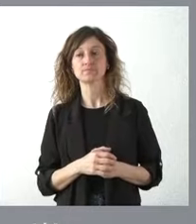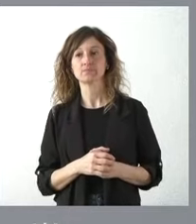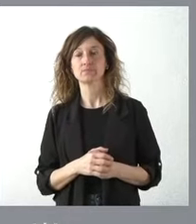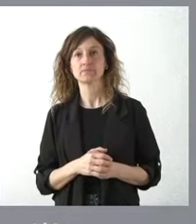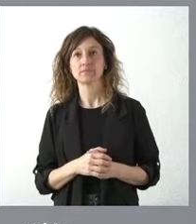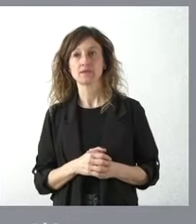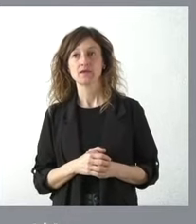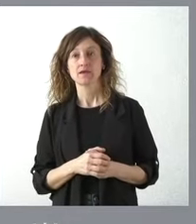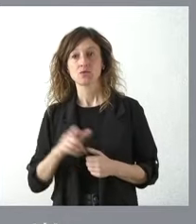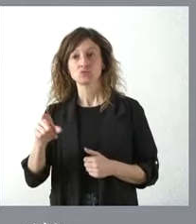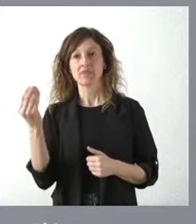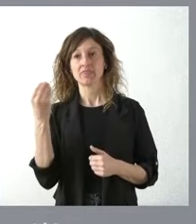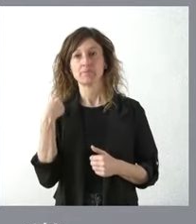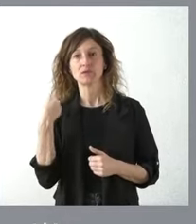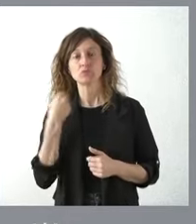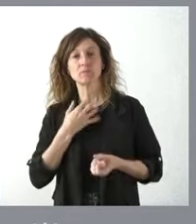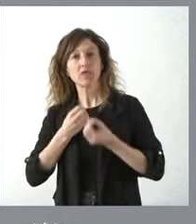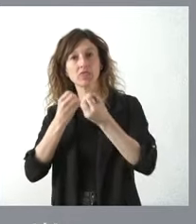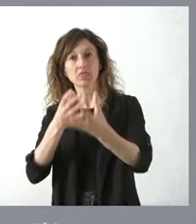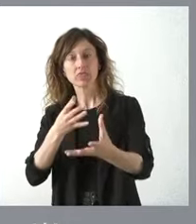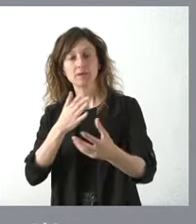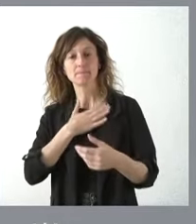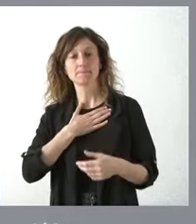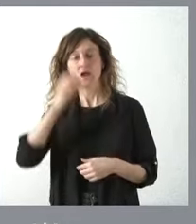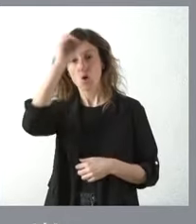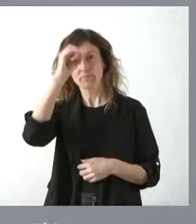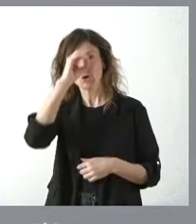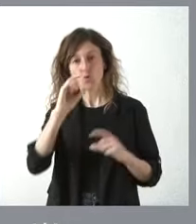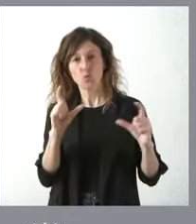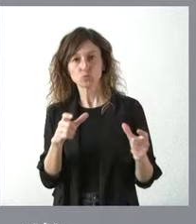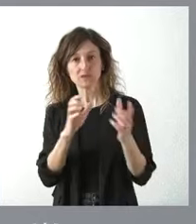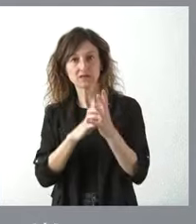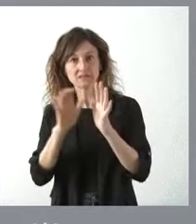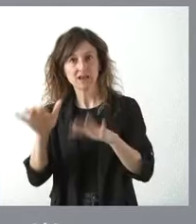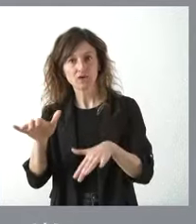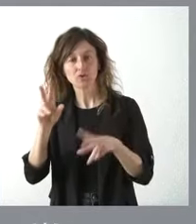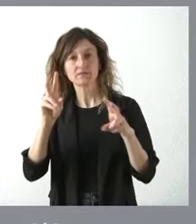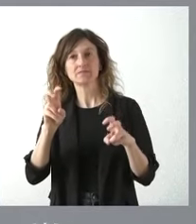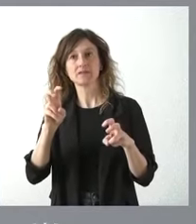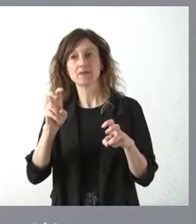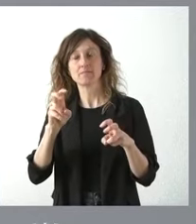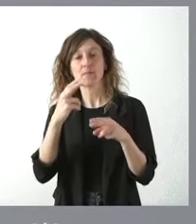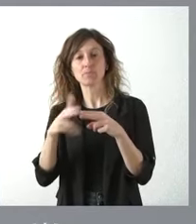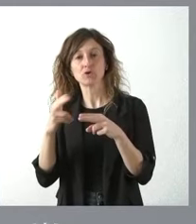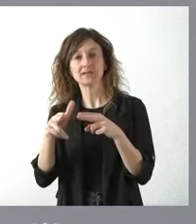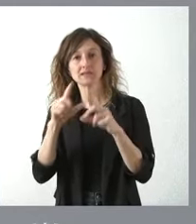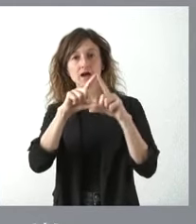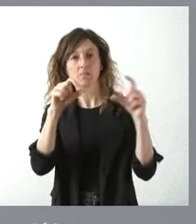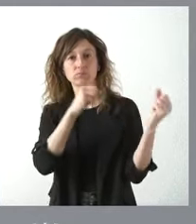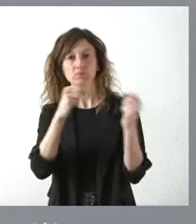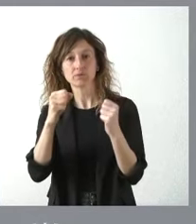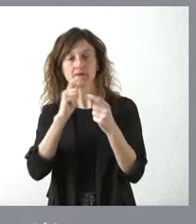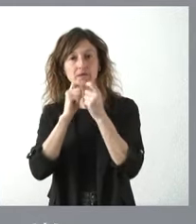que también esa es su pregunta manifestar cuál es la posición de la Junta de Castilla en torno a la publicidad institucional y a los medios de comunicación. Primero